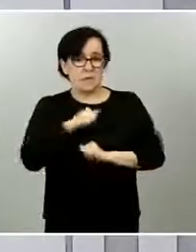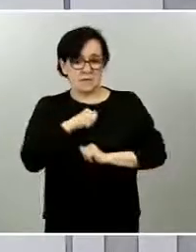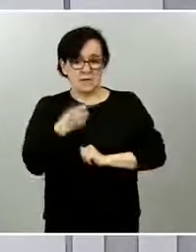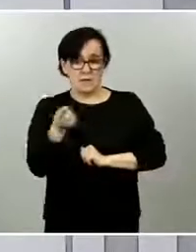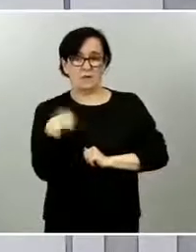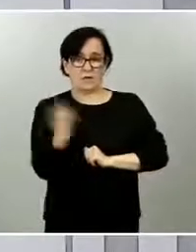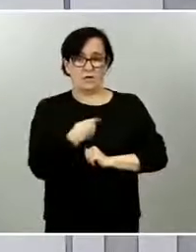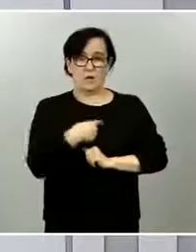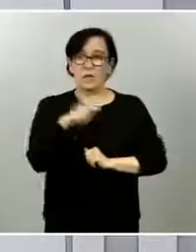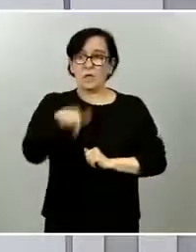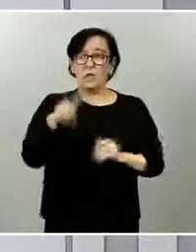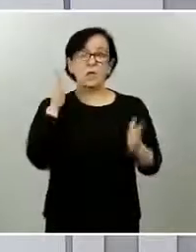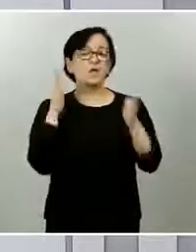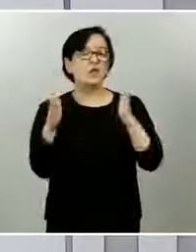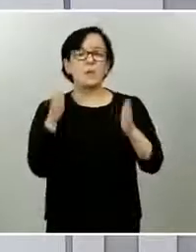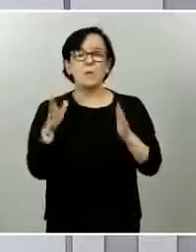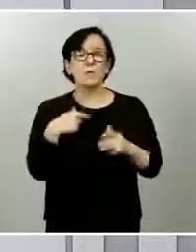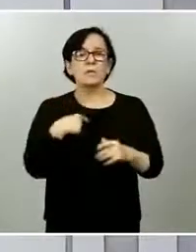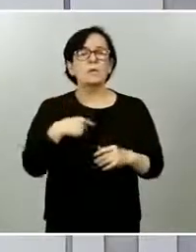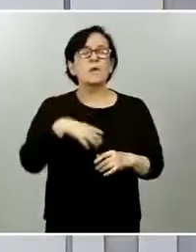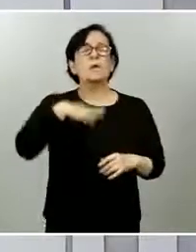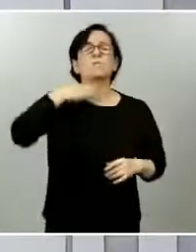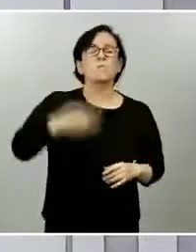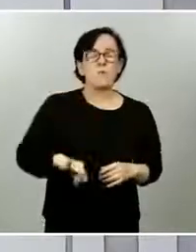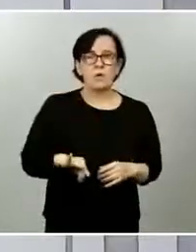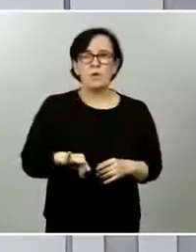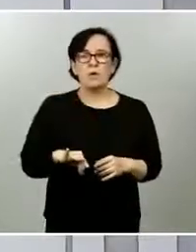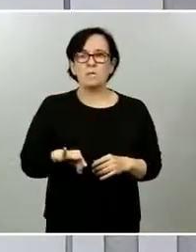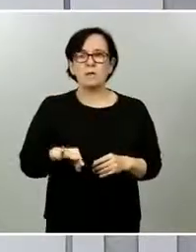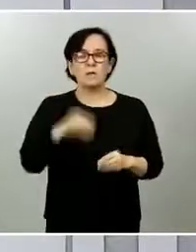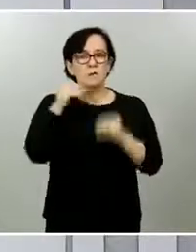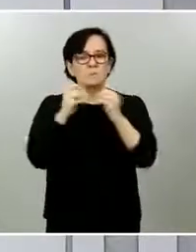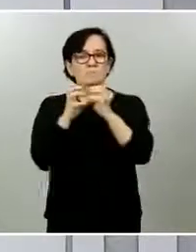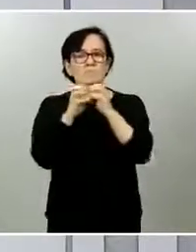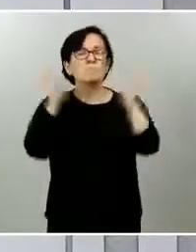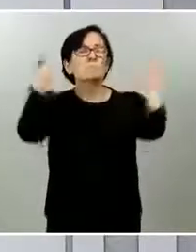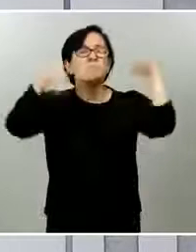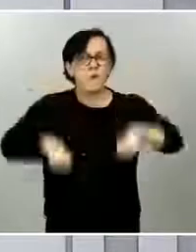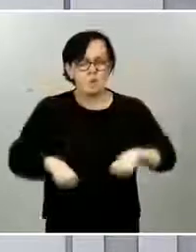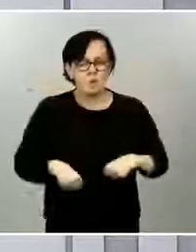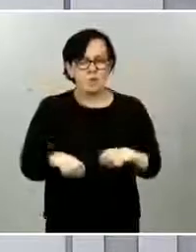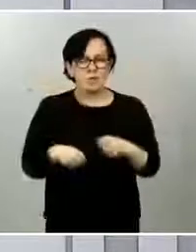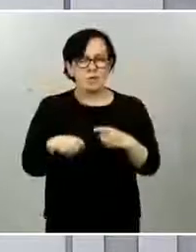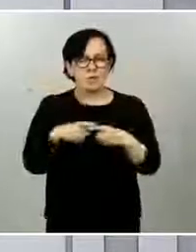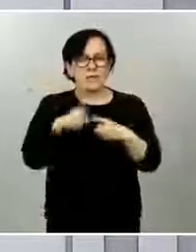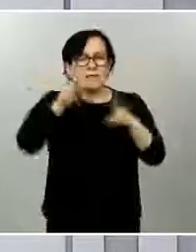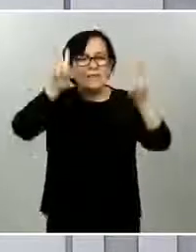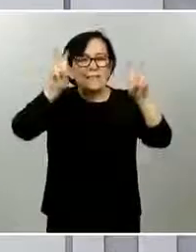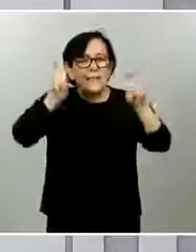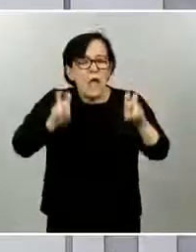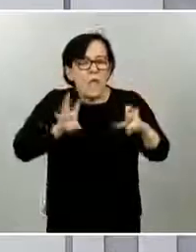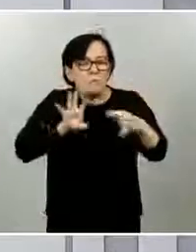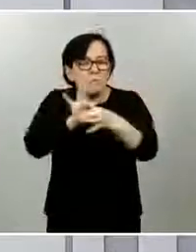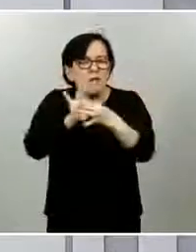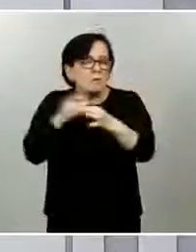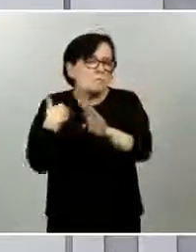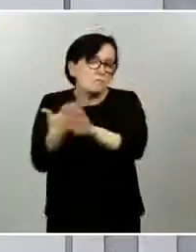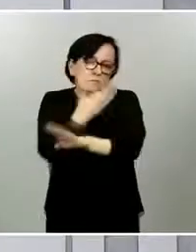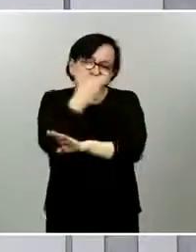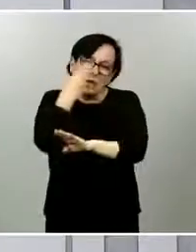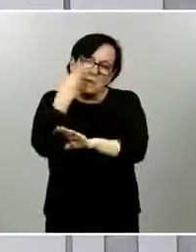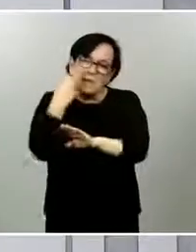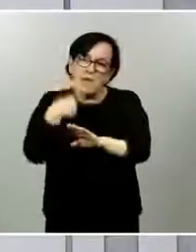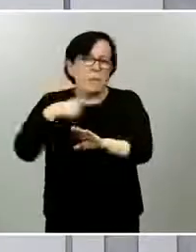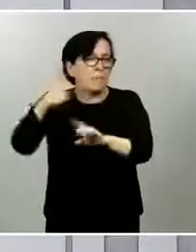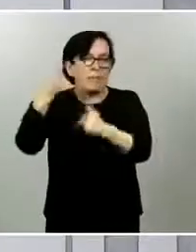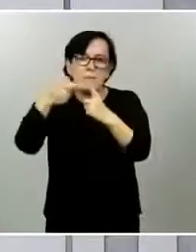novena conferencia de presidentes autonómicos esto es lo fundamental que creo que los ciudadanos esperan de nosotros que en este